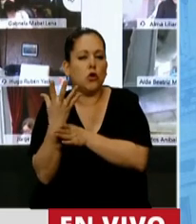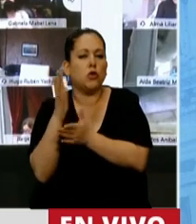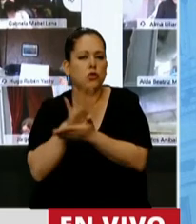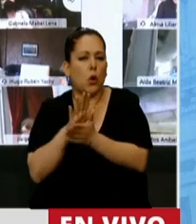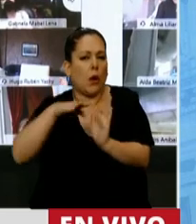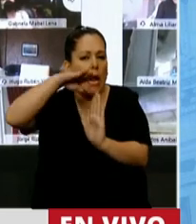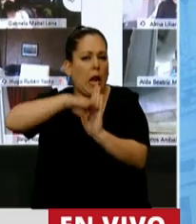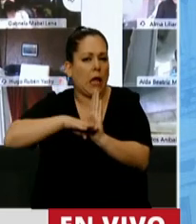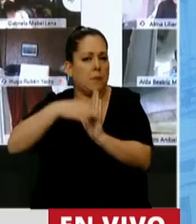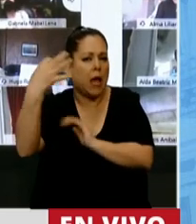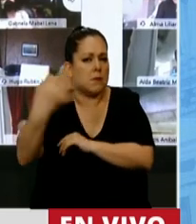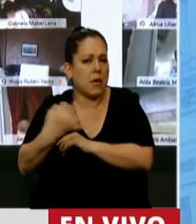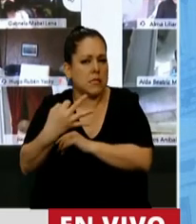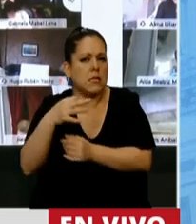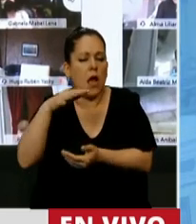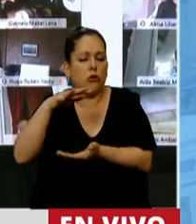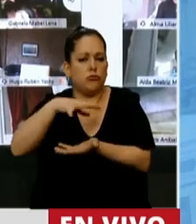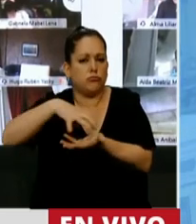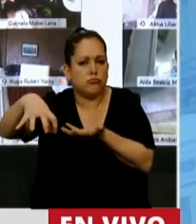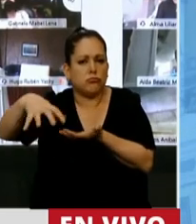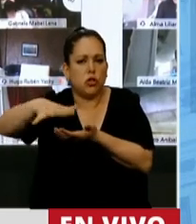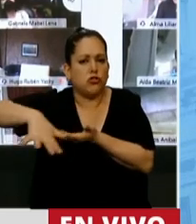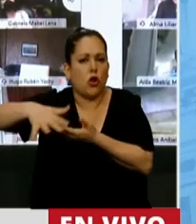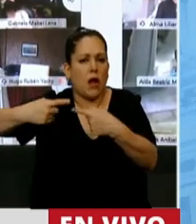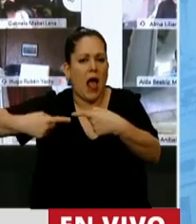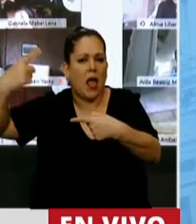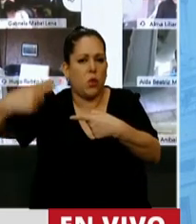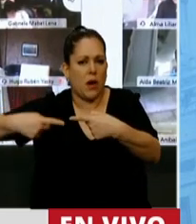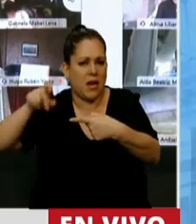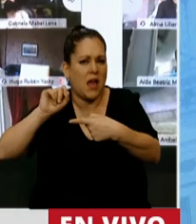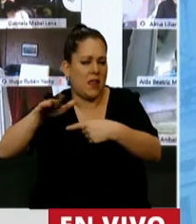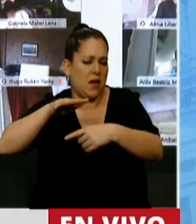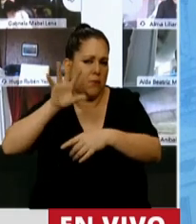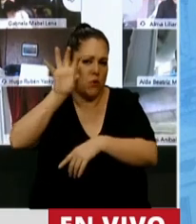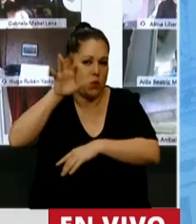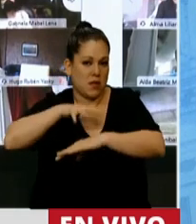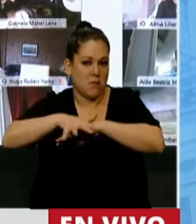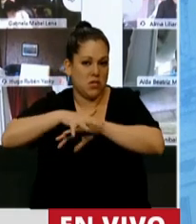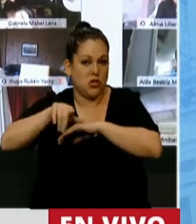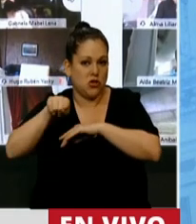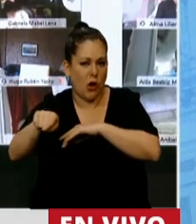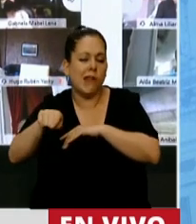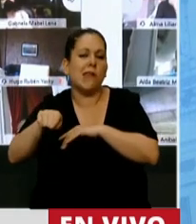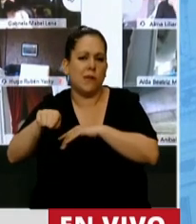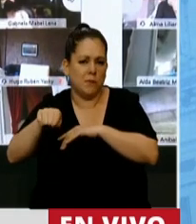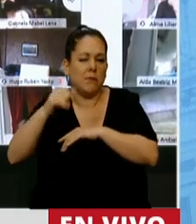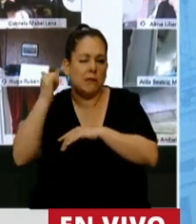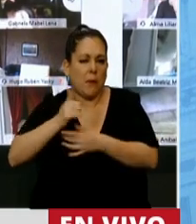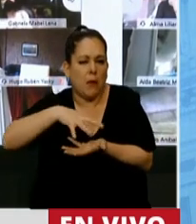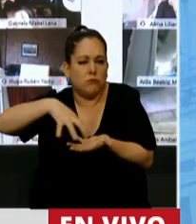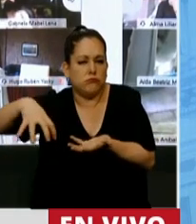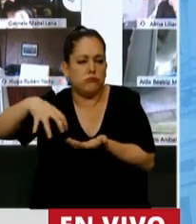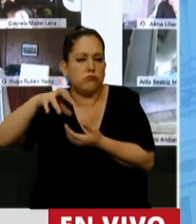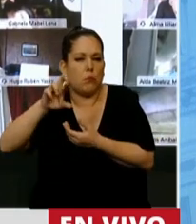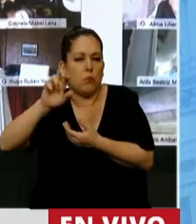régimen especial, una zona aduanera especial para la provincia de Misiones, creando también un polo, misión, una